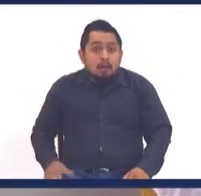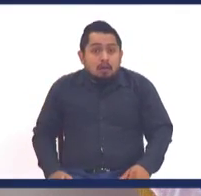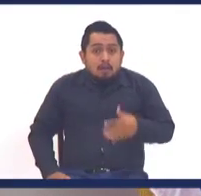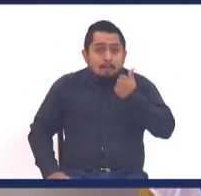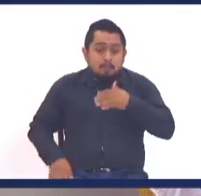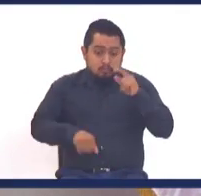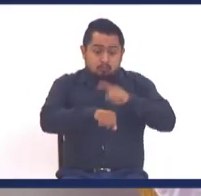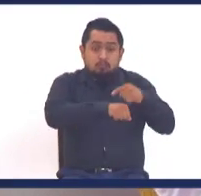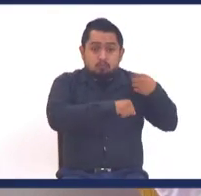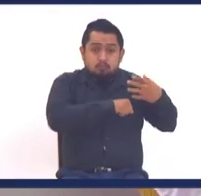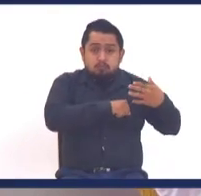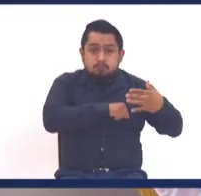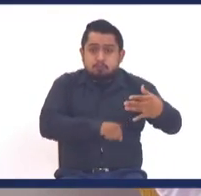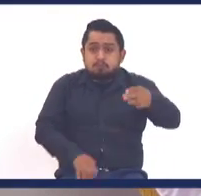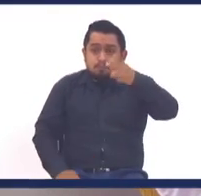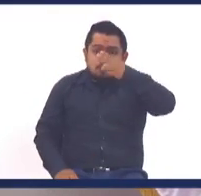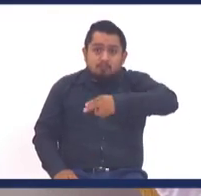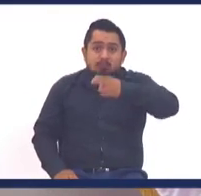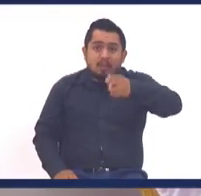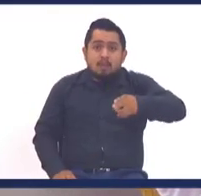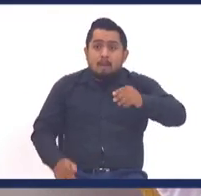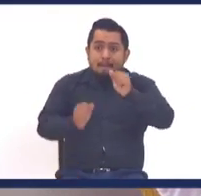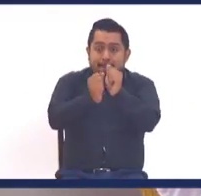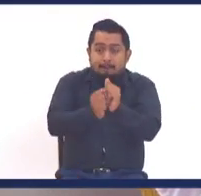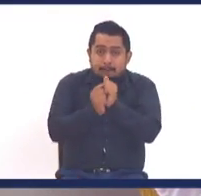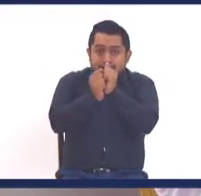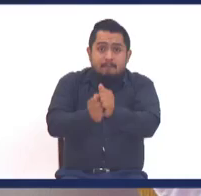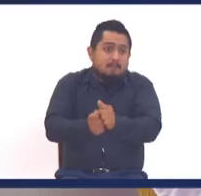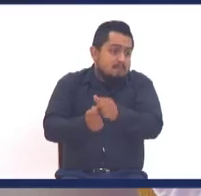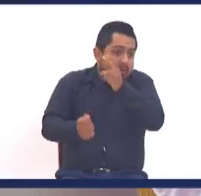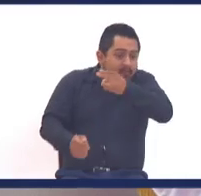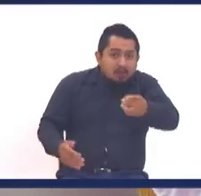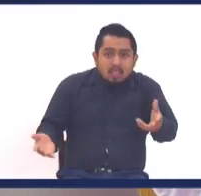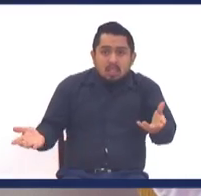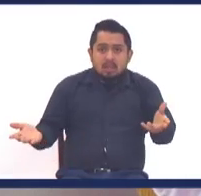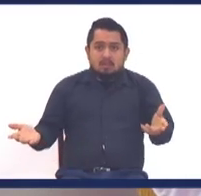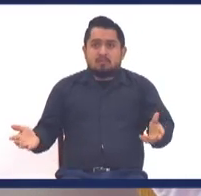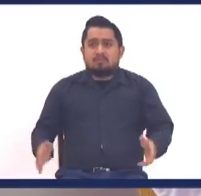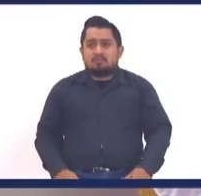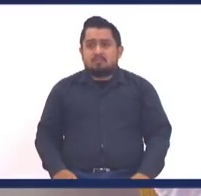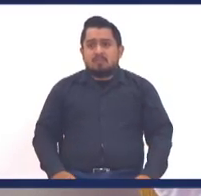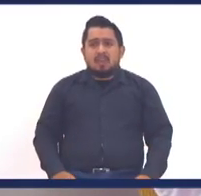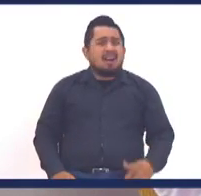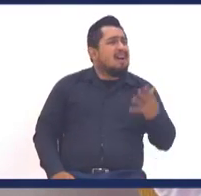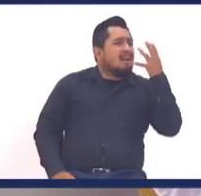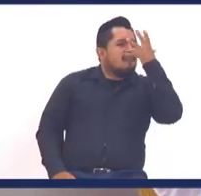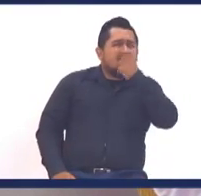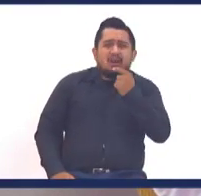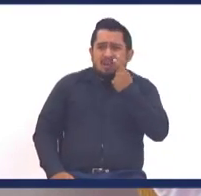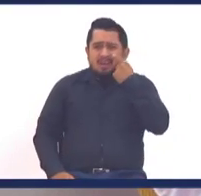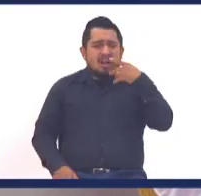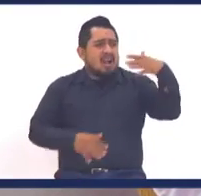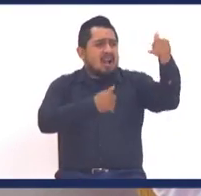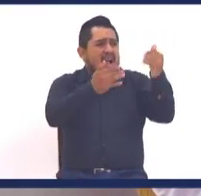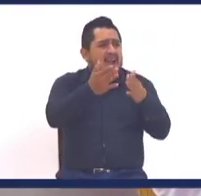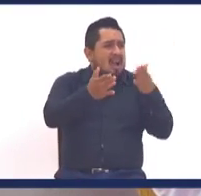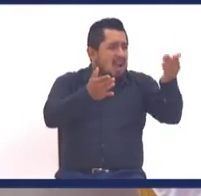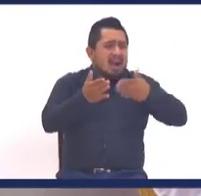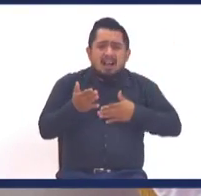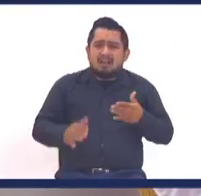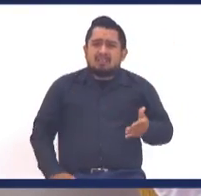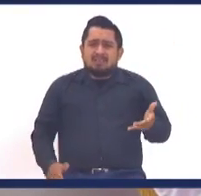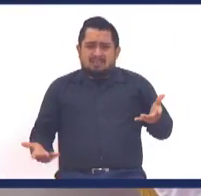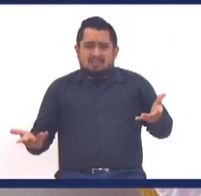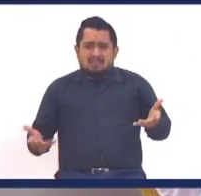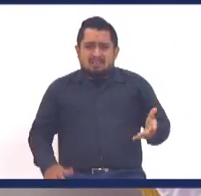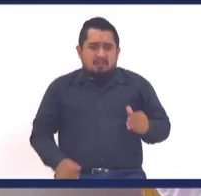sucedió? Así traían a los presos, por eso lo estoy ilustrando. Ay que lindo, que si los encontraba que los pudiese traer y